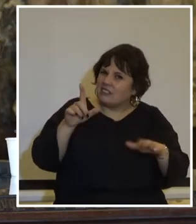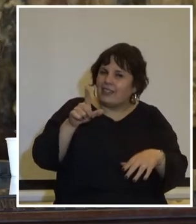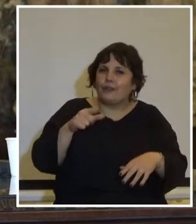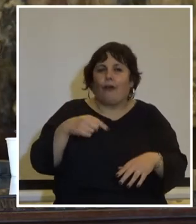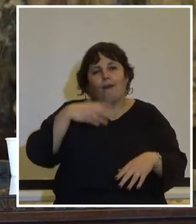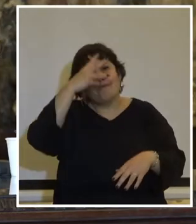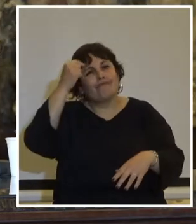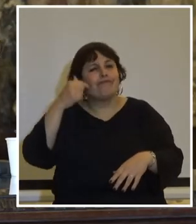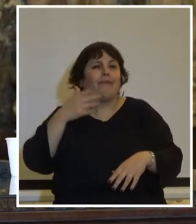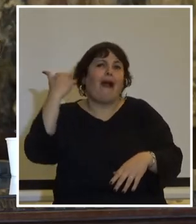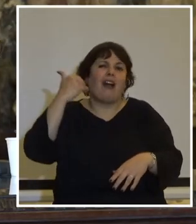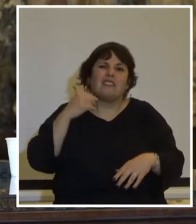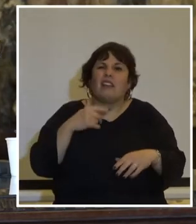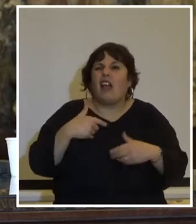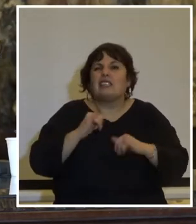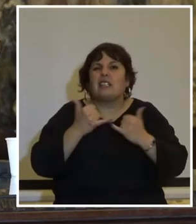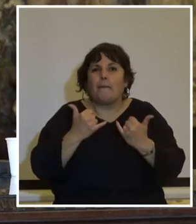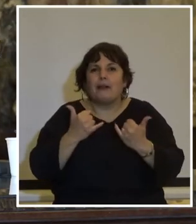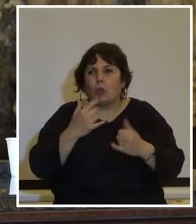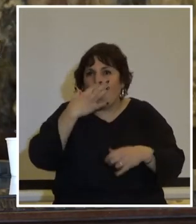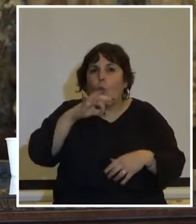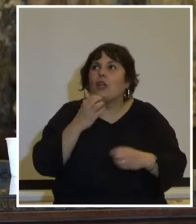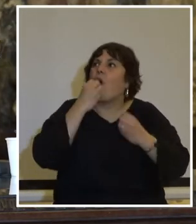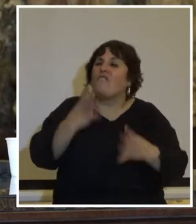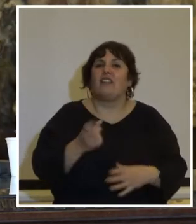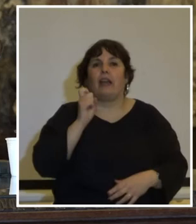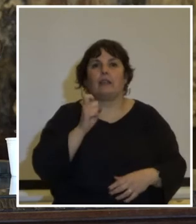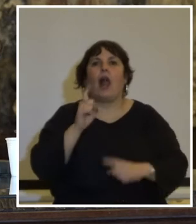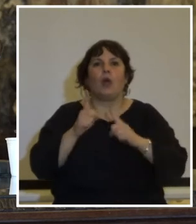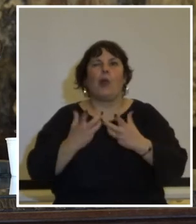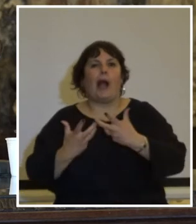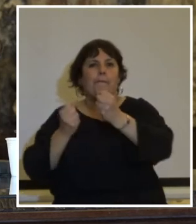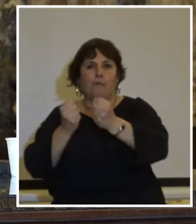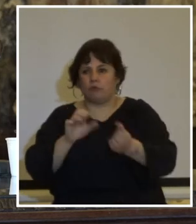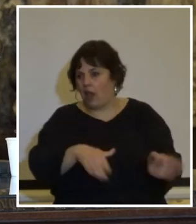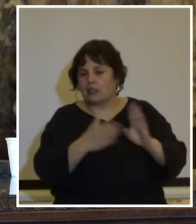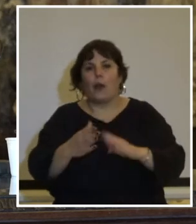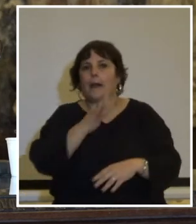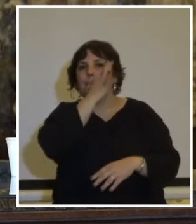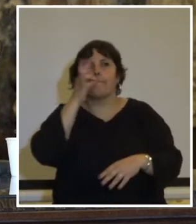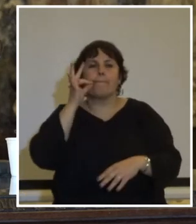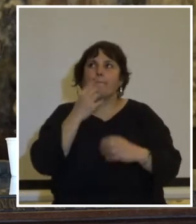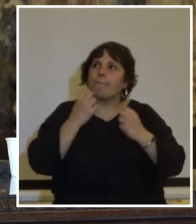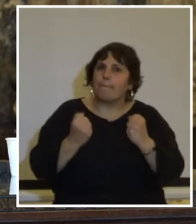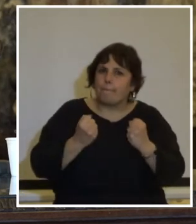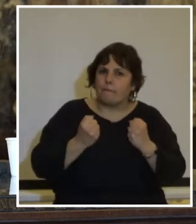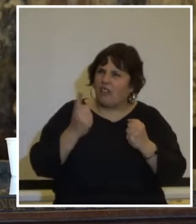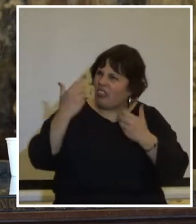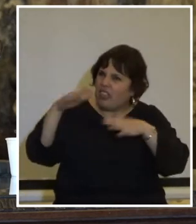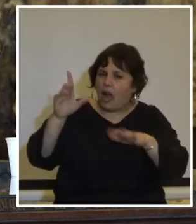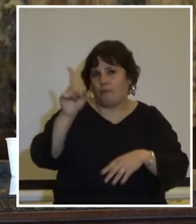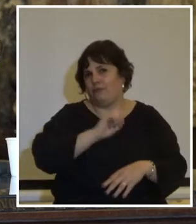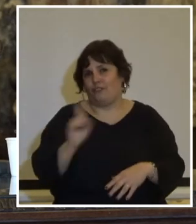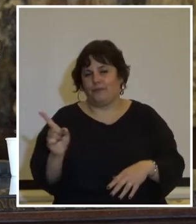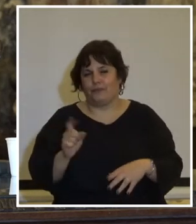indiferencia con los hechos que han sucedido a los únicos que benefician son los cómplices que aún hoy no hablan y no podemos permitirles ese privilegio